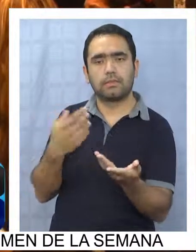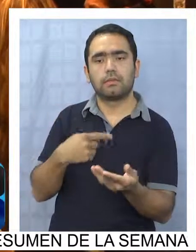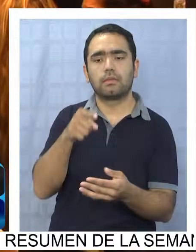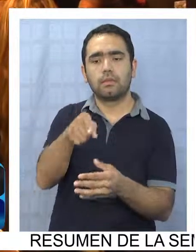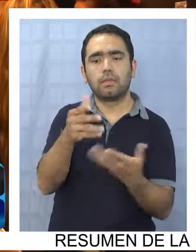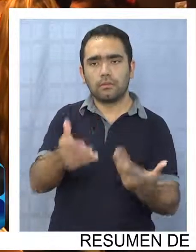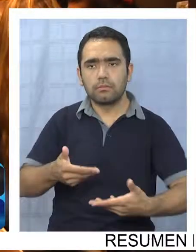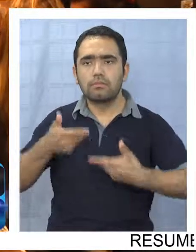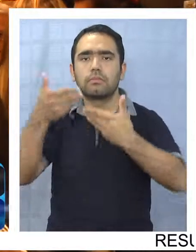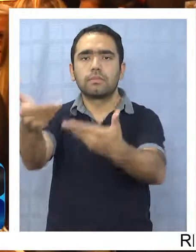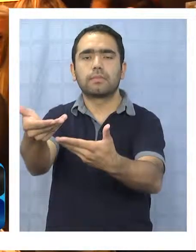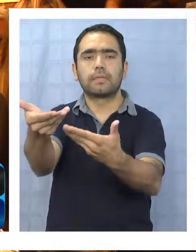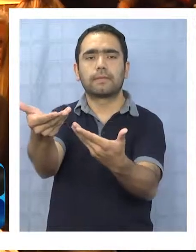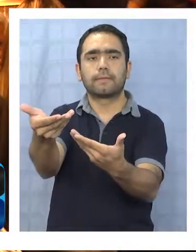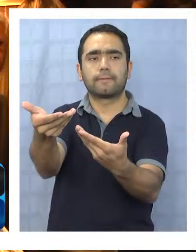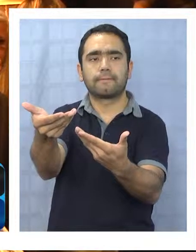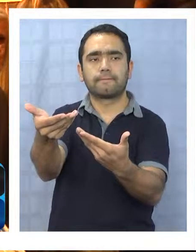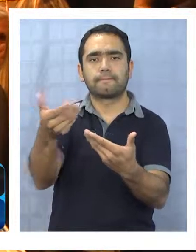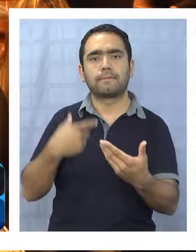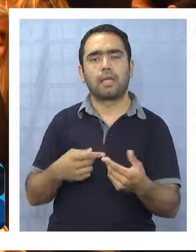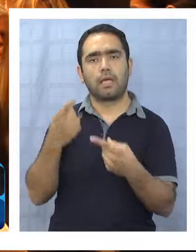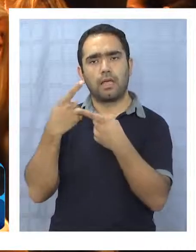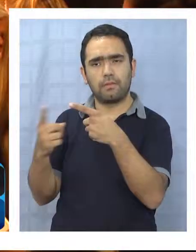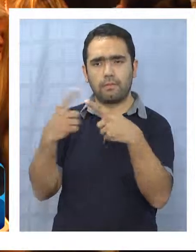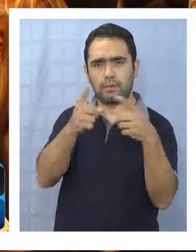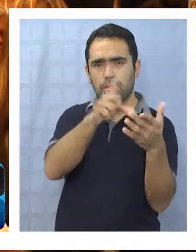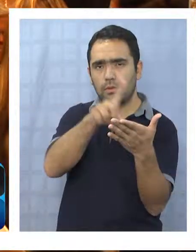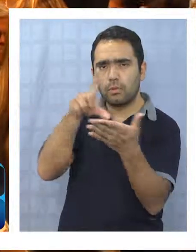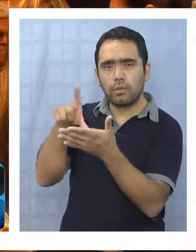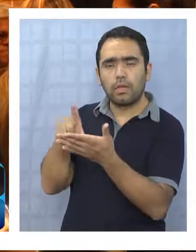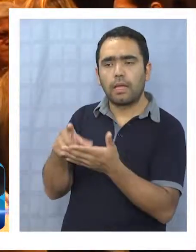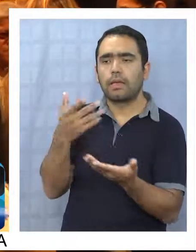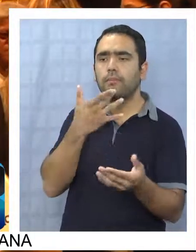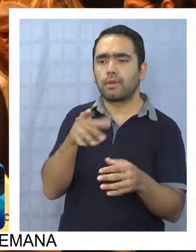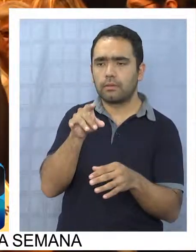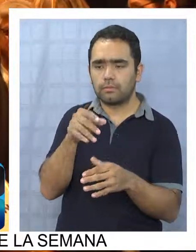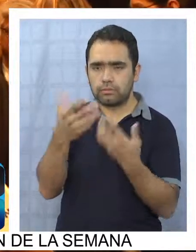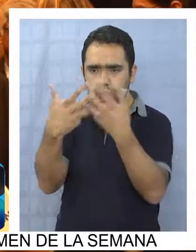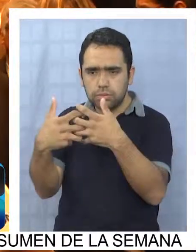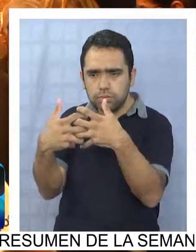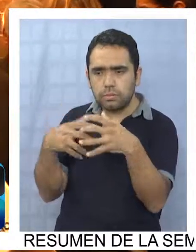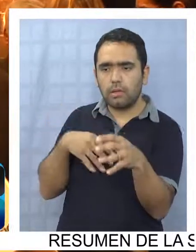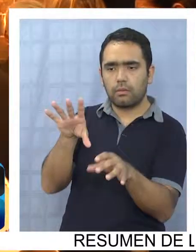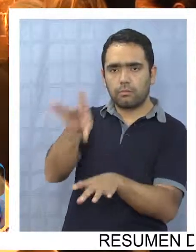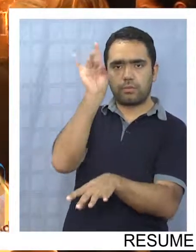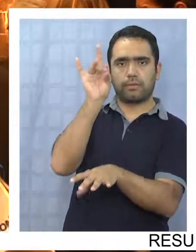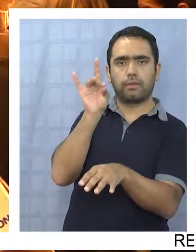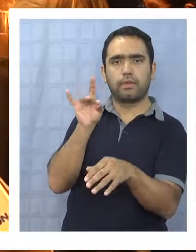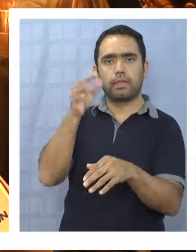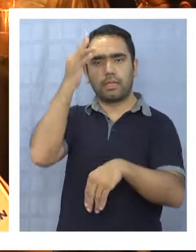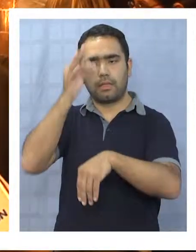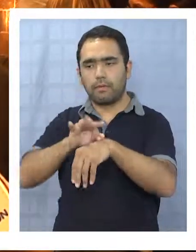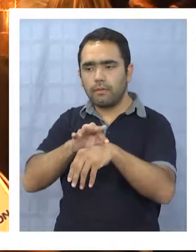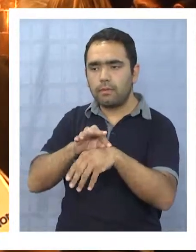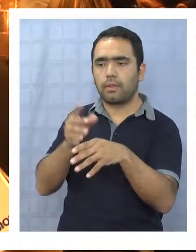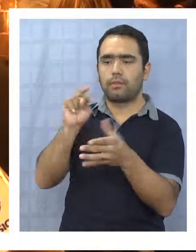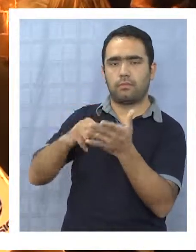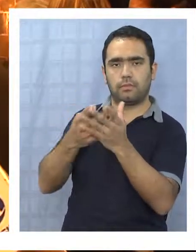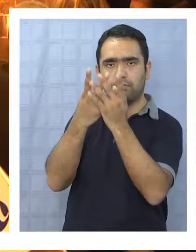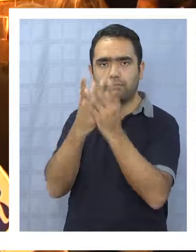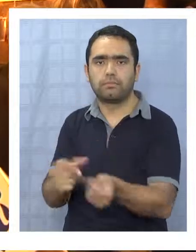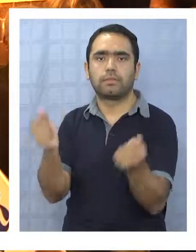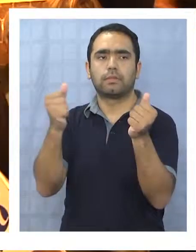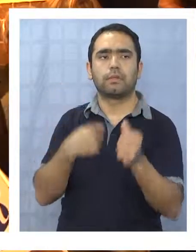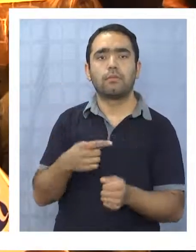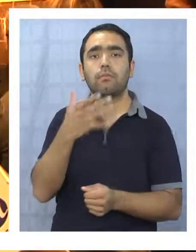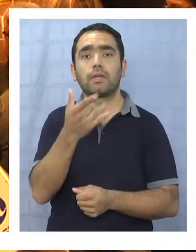Y estos equipamientos van a ir a la población a hacer screening, a detectar enfermedades que vuelvo a